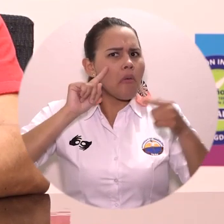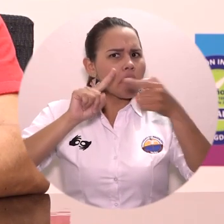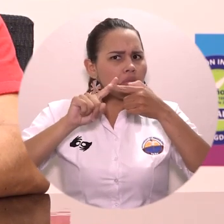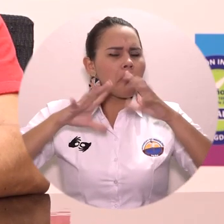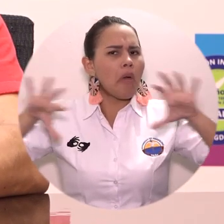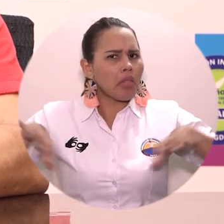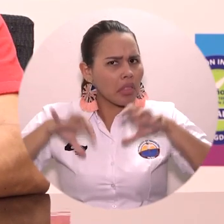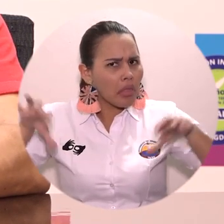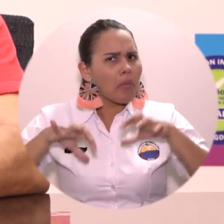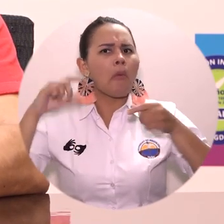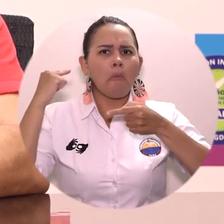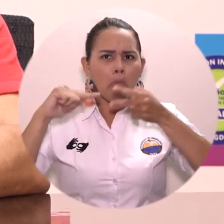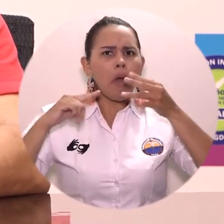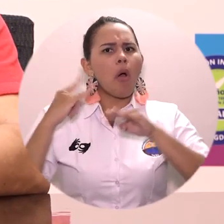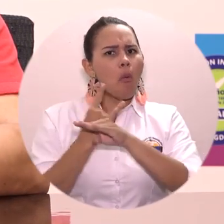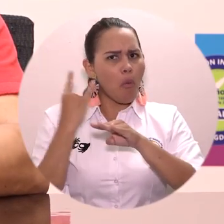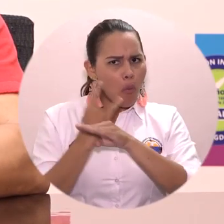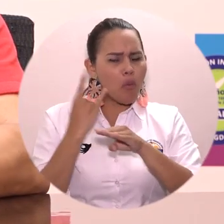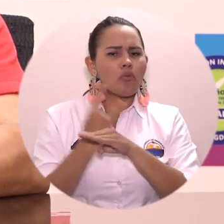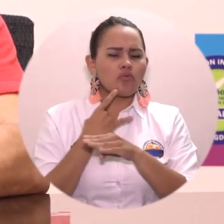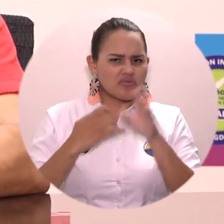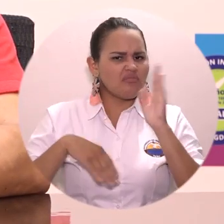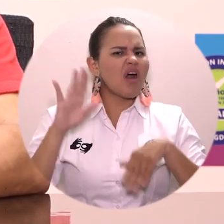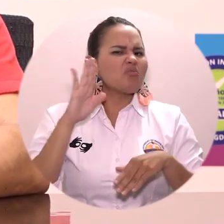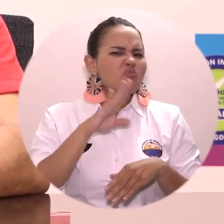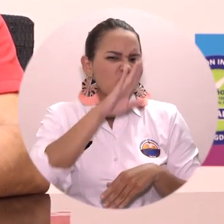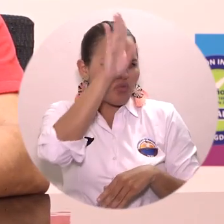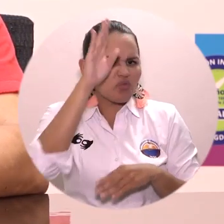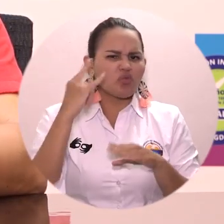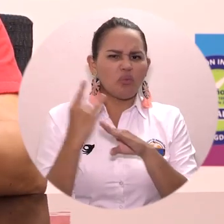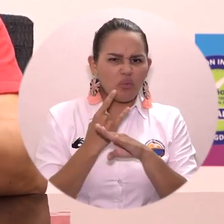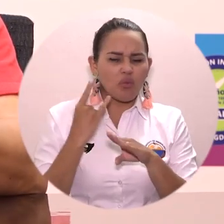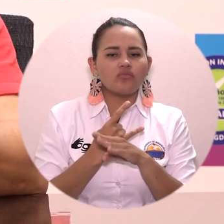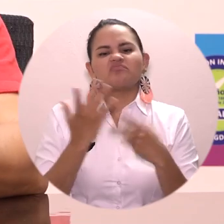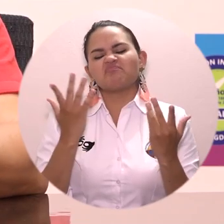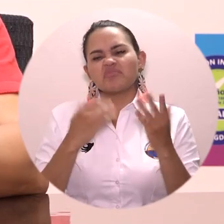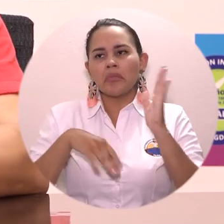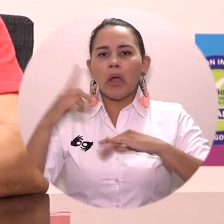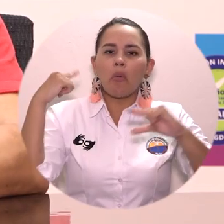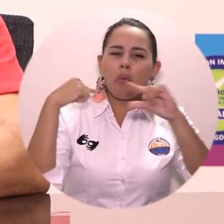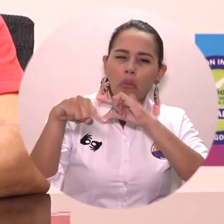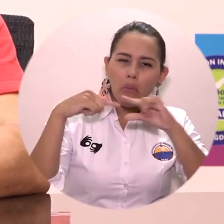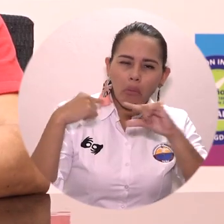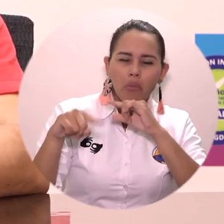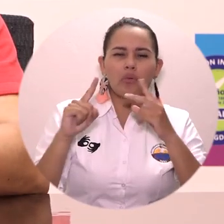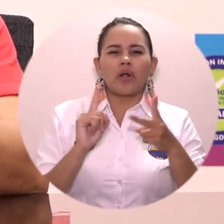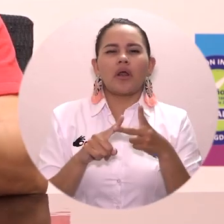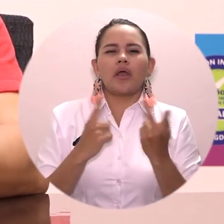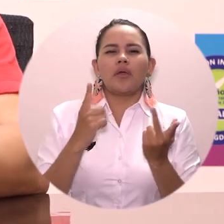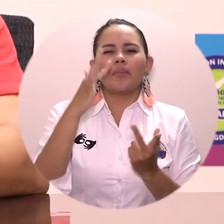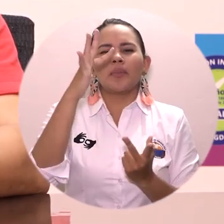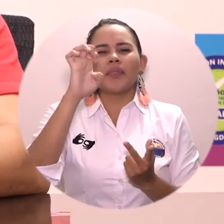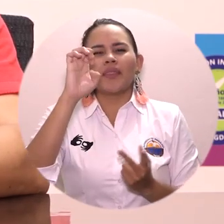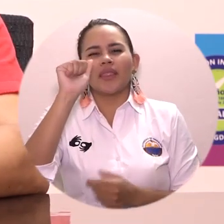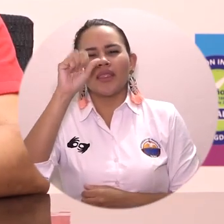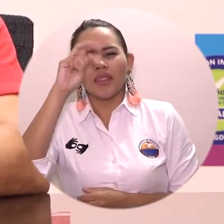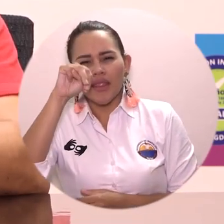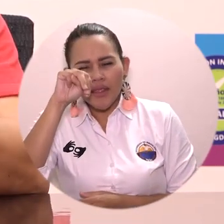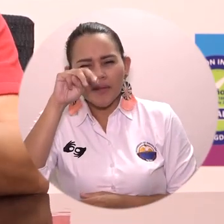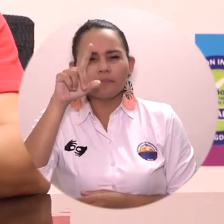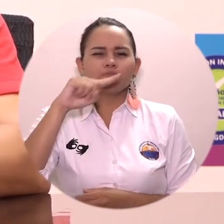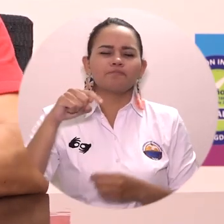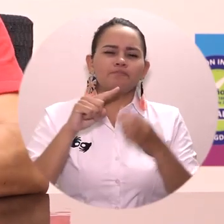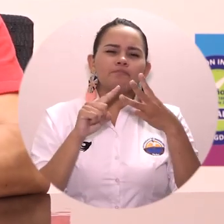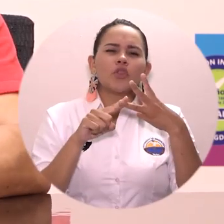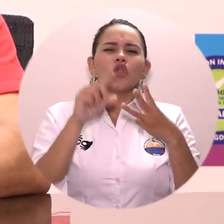académicas utilizando diferentes plataformas tecnológicas desde el correo electrónico hasta Teams, Zoom,